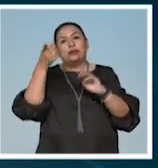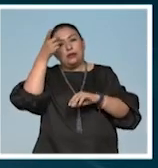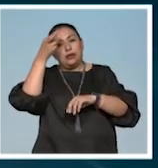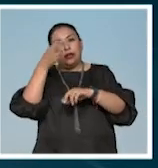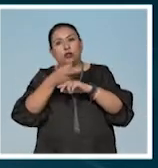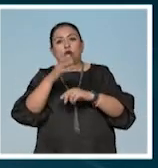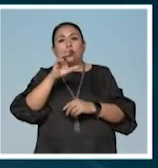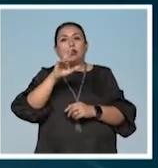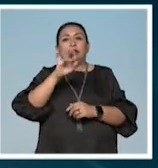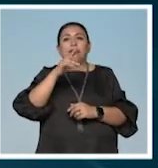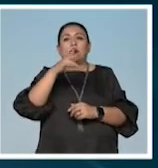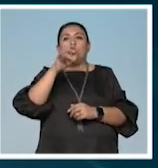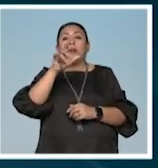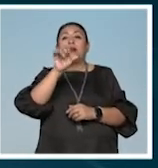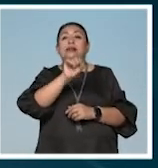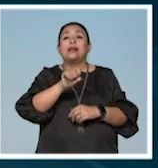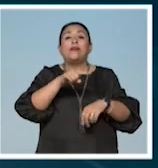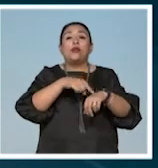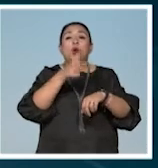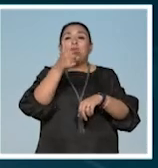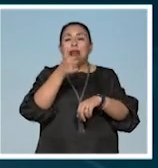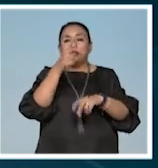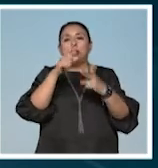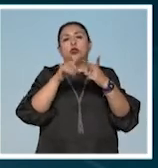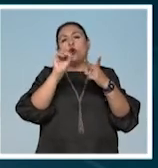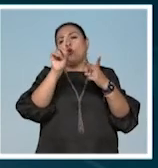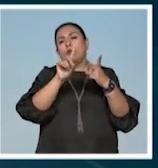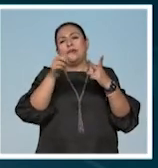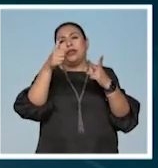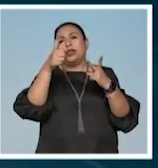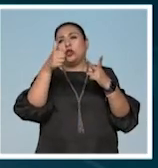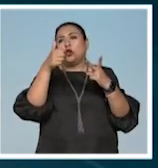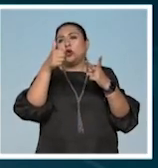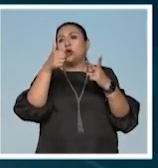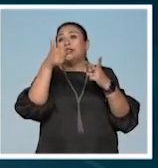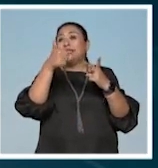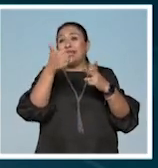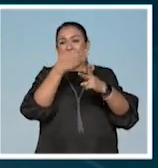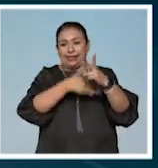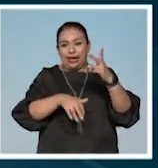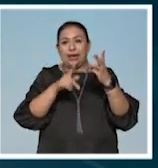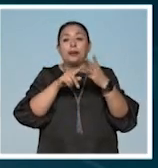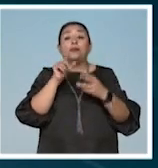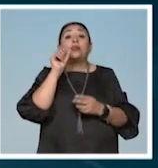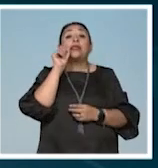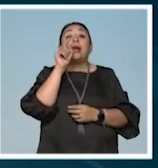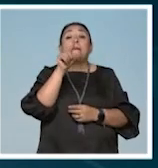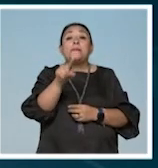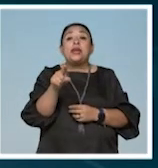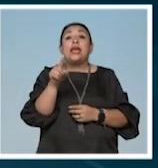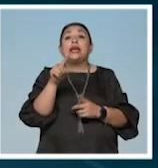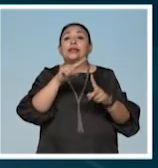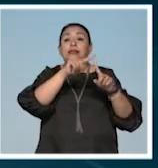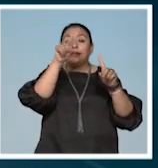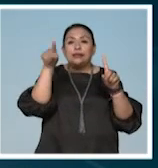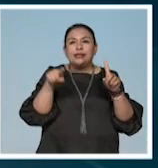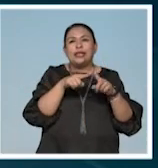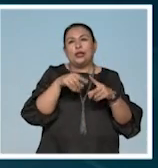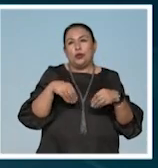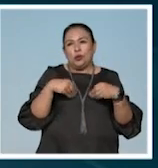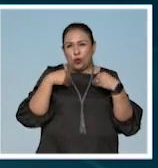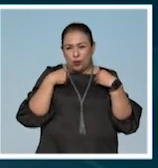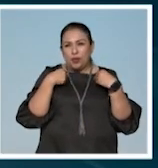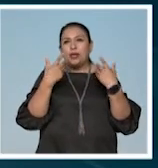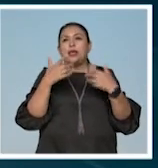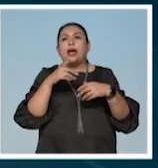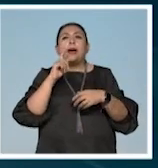batuta de Christian Goemer el sábado a las 7 o el domingo a las 8 de la tarde Y también el círculo de la vida el círculo